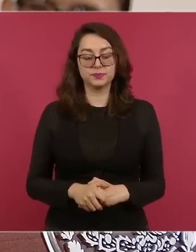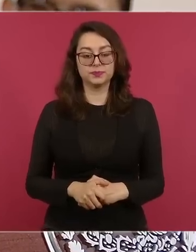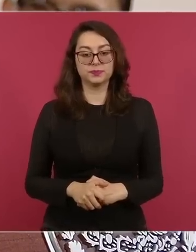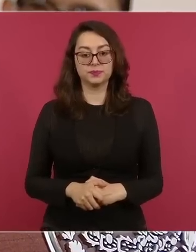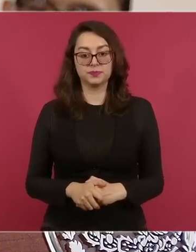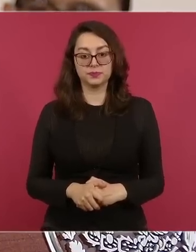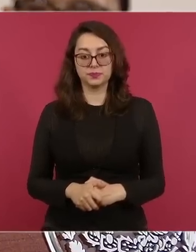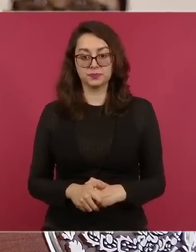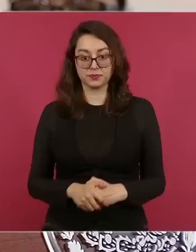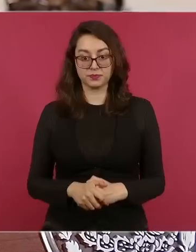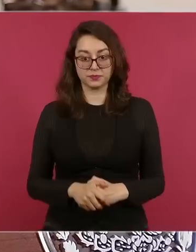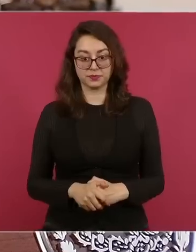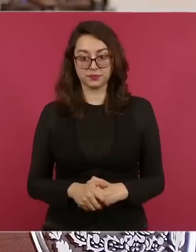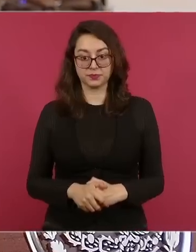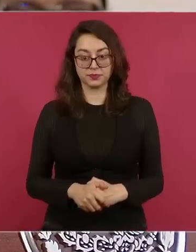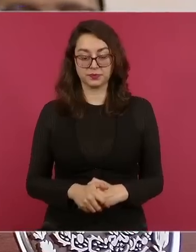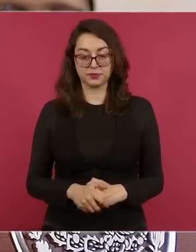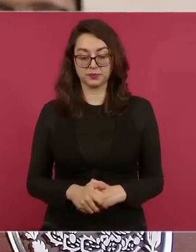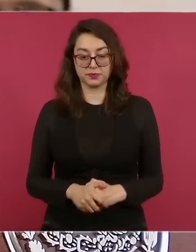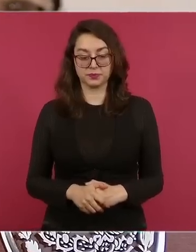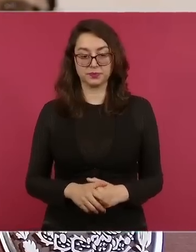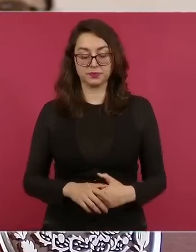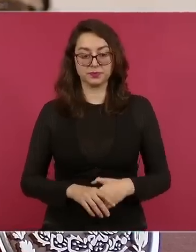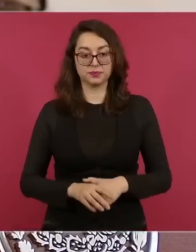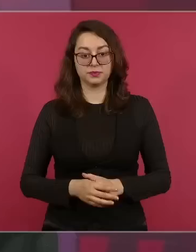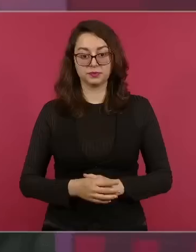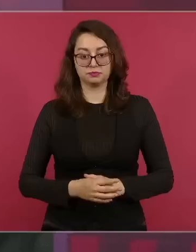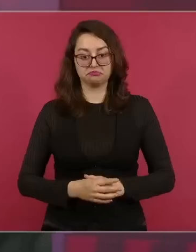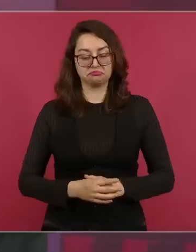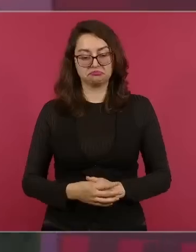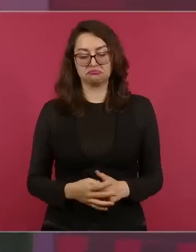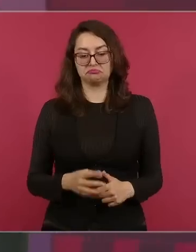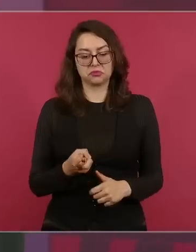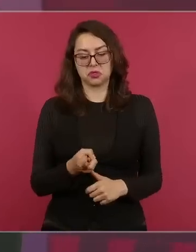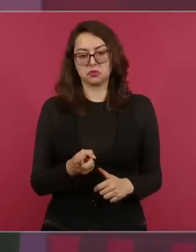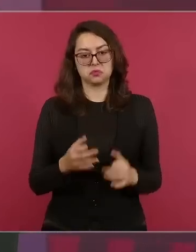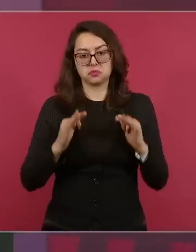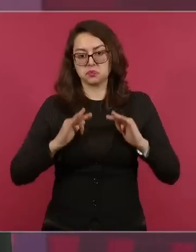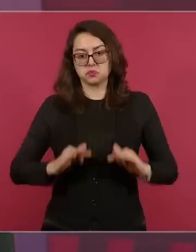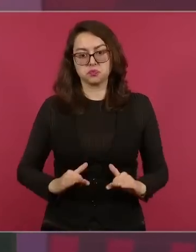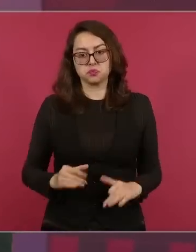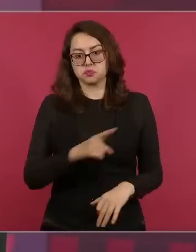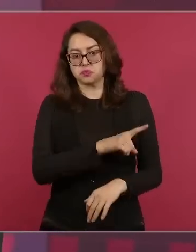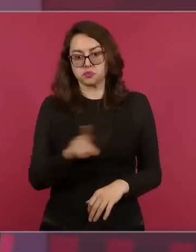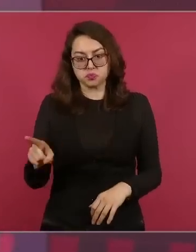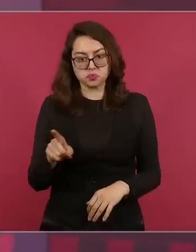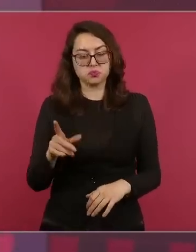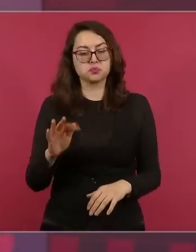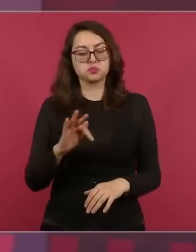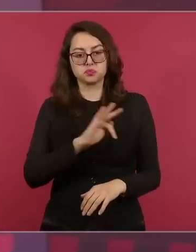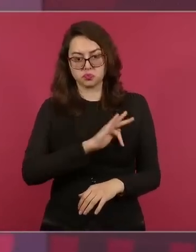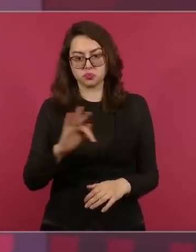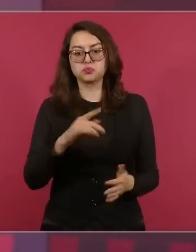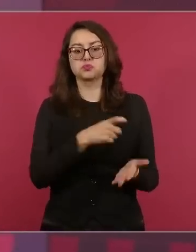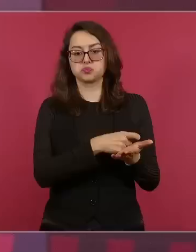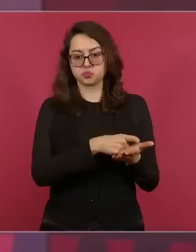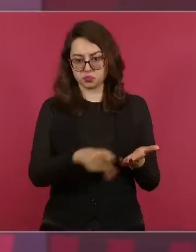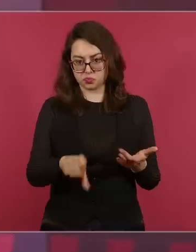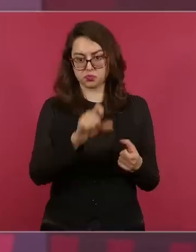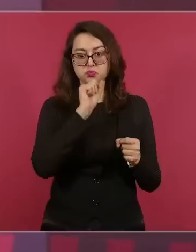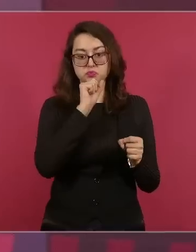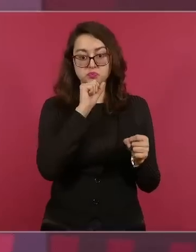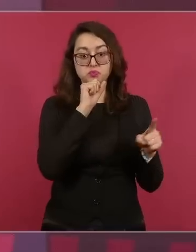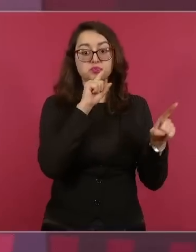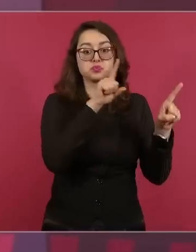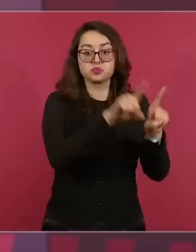Entonces, está también eso garantizado, nada más que de acuerdo al